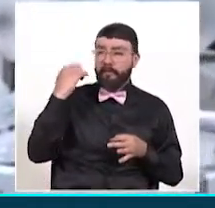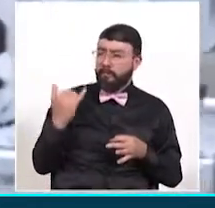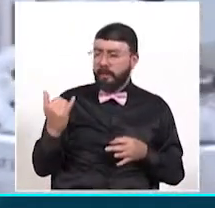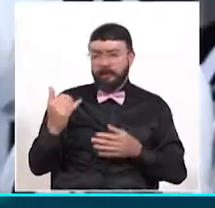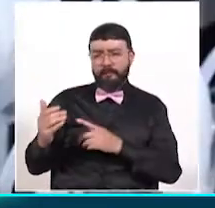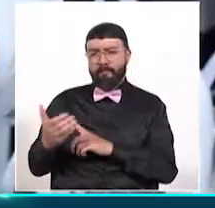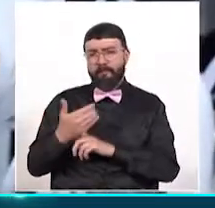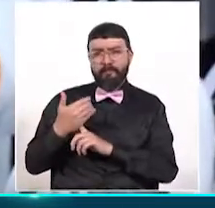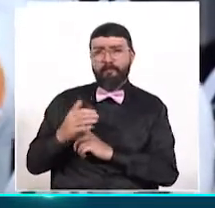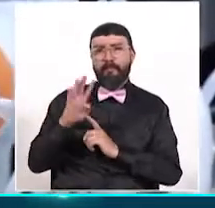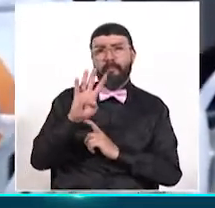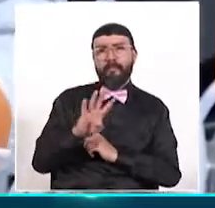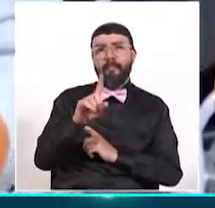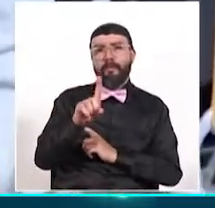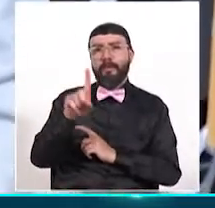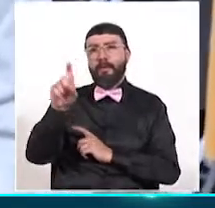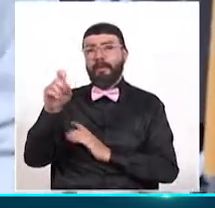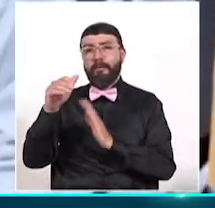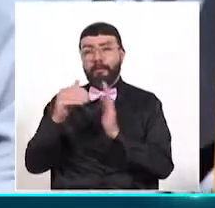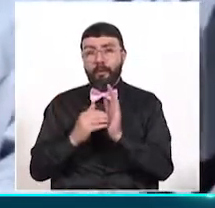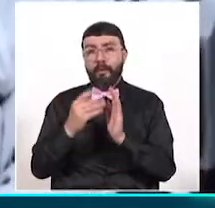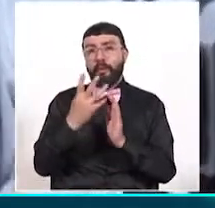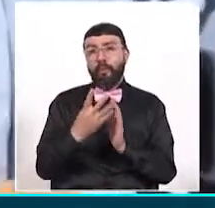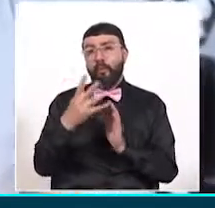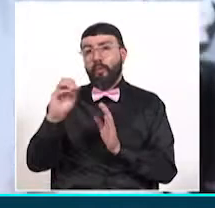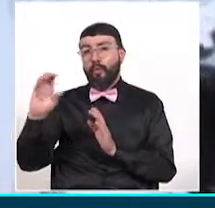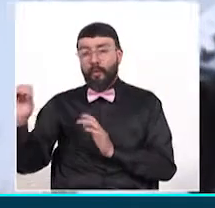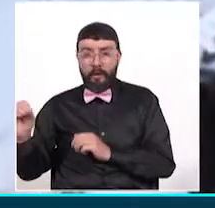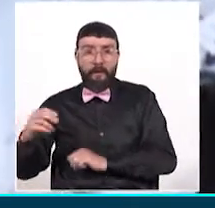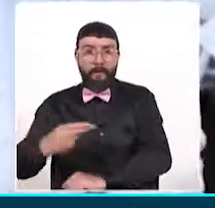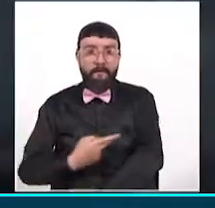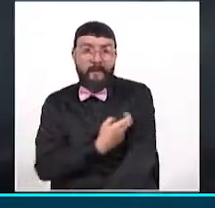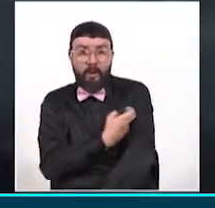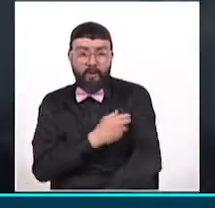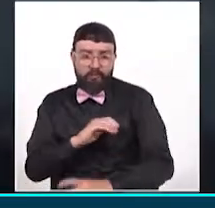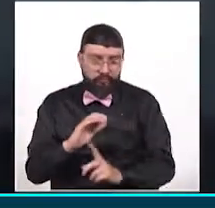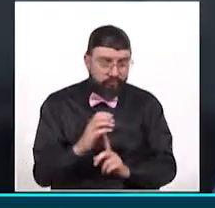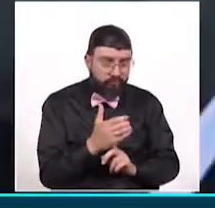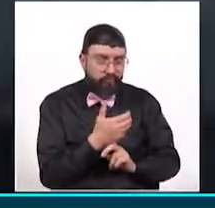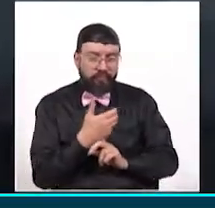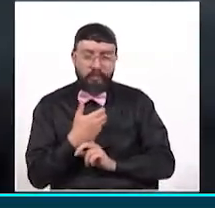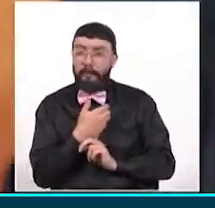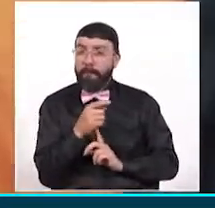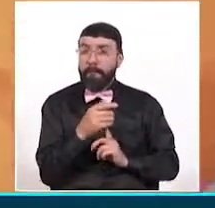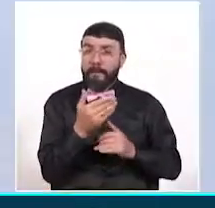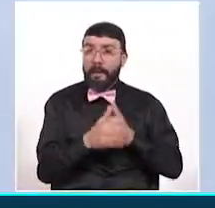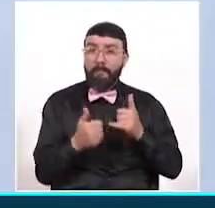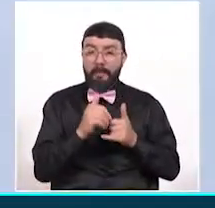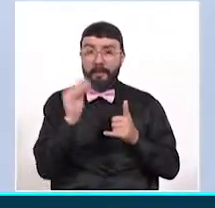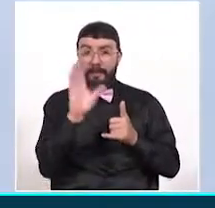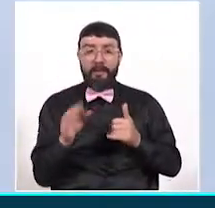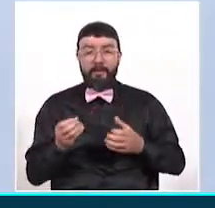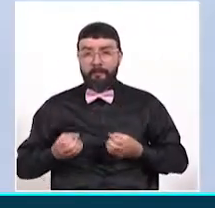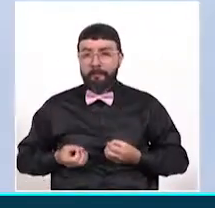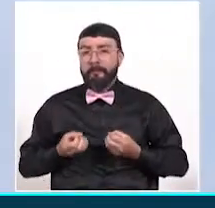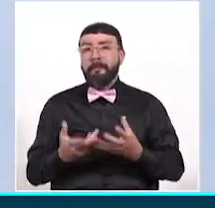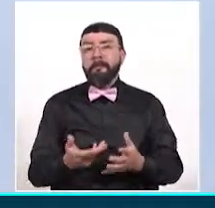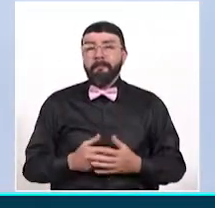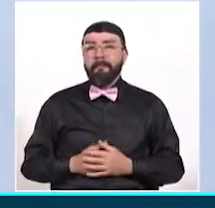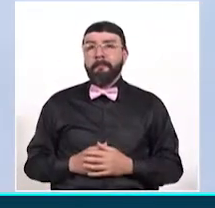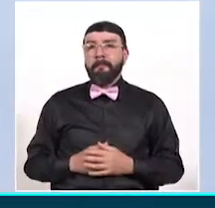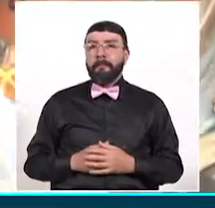416.336 vacunas para la COVID-19 que recibirá el Departamento del Quindío. Queremos